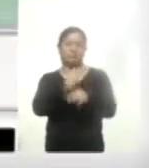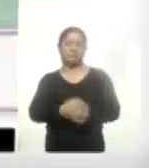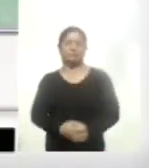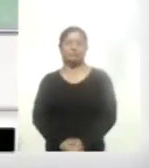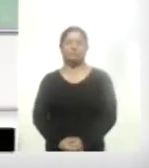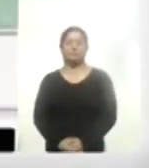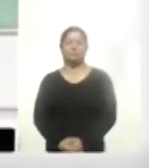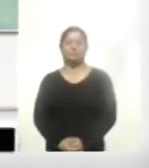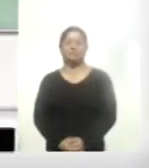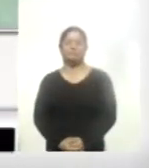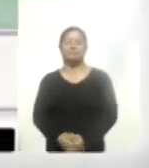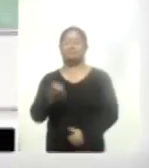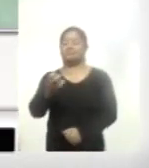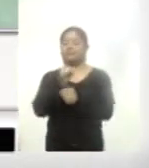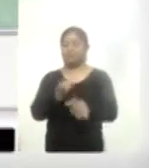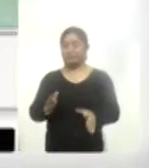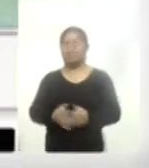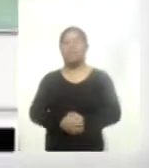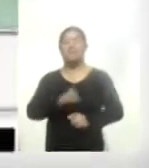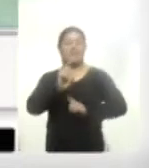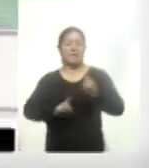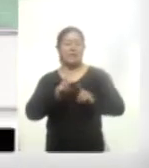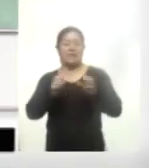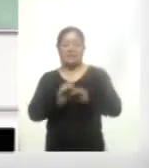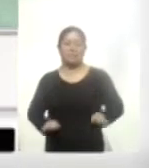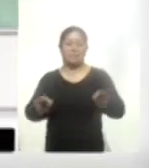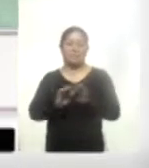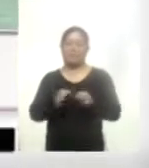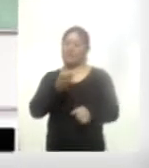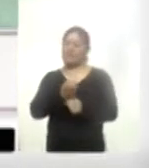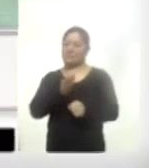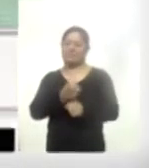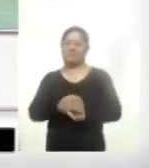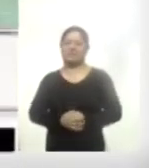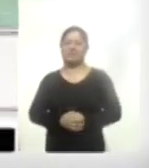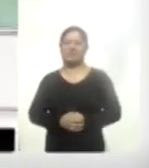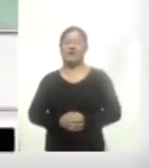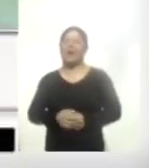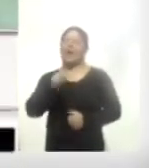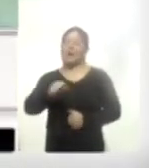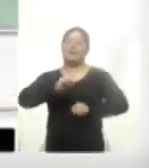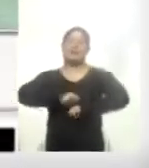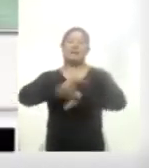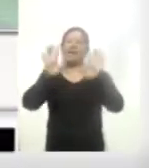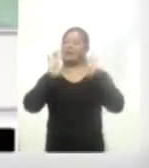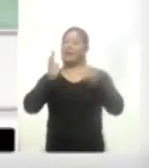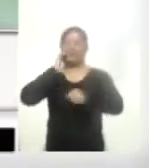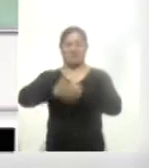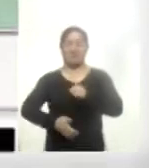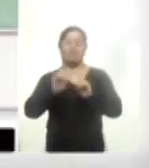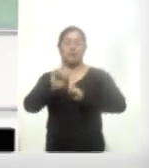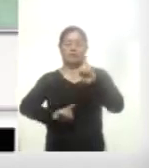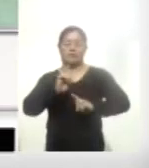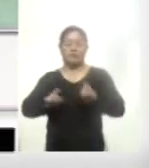Susan, auditorio, ahí tienen la información deportiva, lo más importante hasta el momento y con esto, por supuesto, cerramos el bloque deportivo